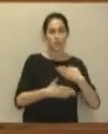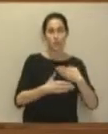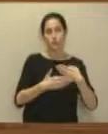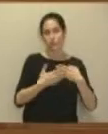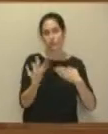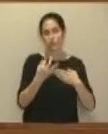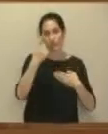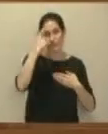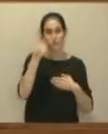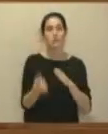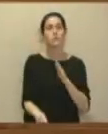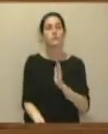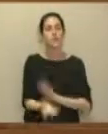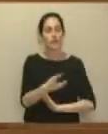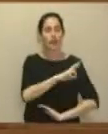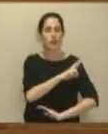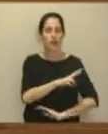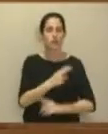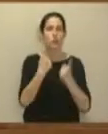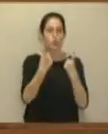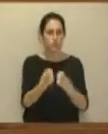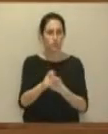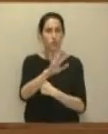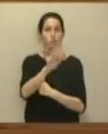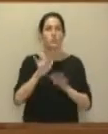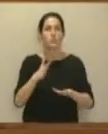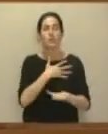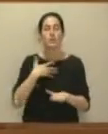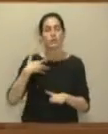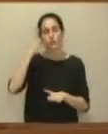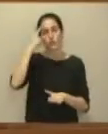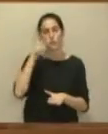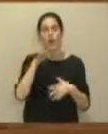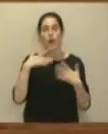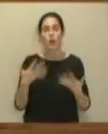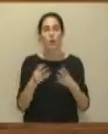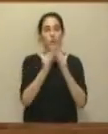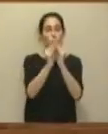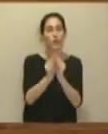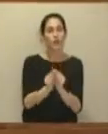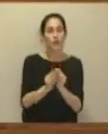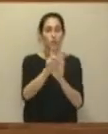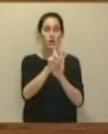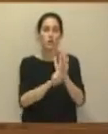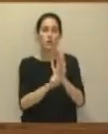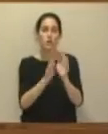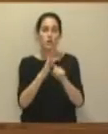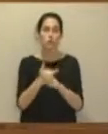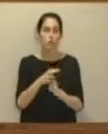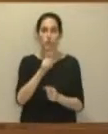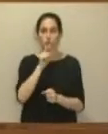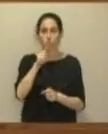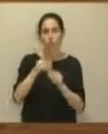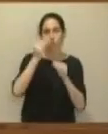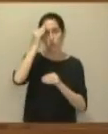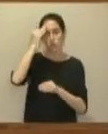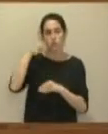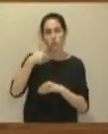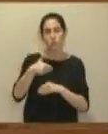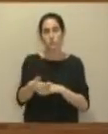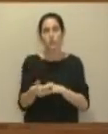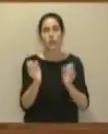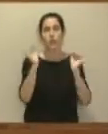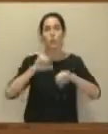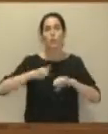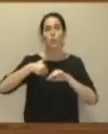necesario crear este registro, pero nos gustaría conocer también en qué fase se encuentra la elaboración de este reglamento y cuándo considera que puede estar